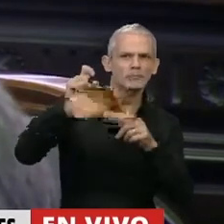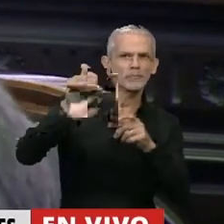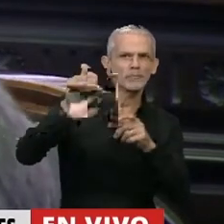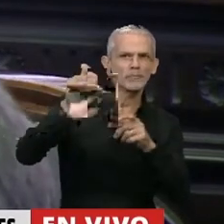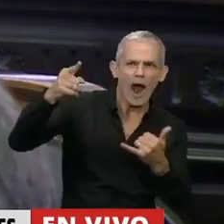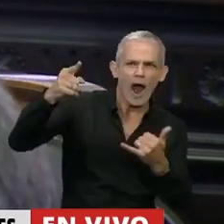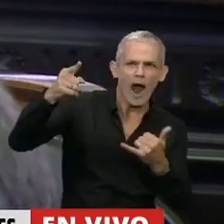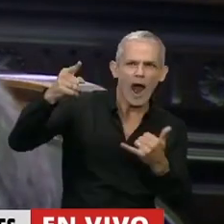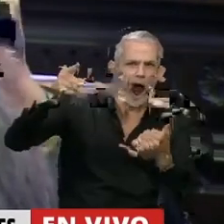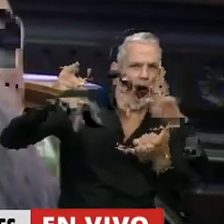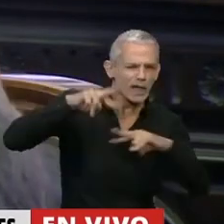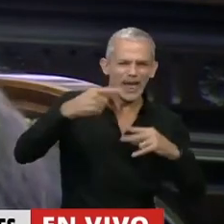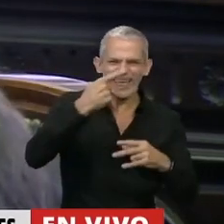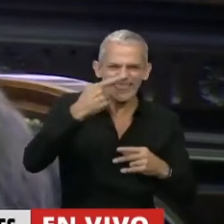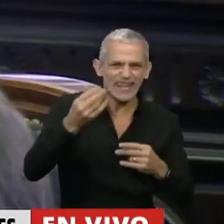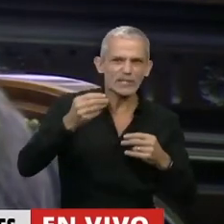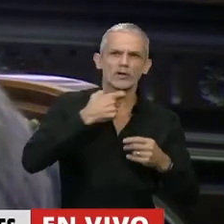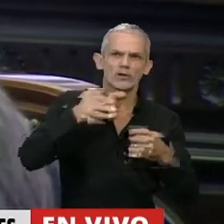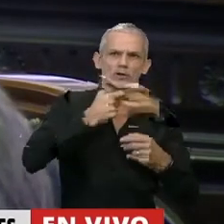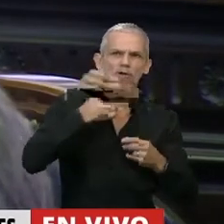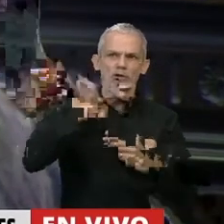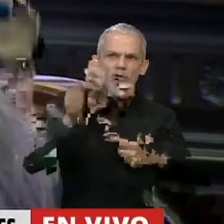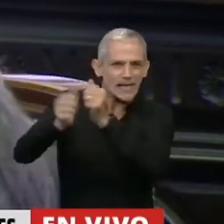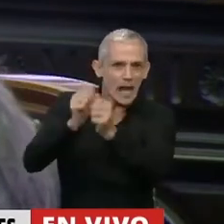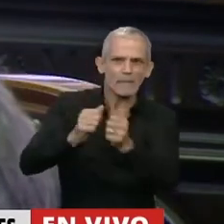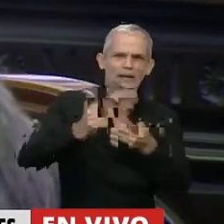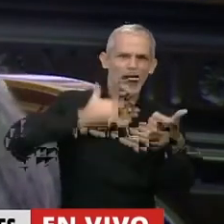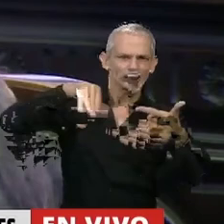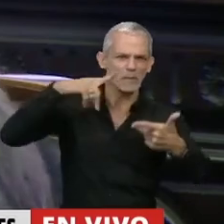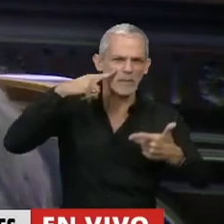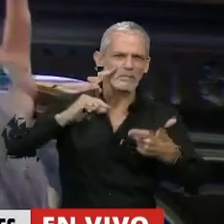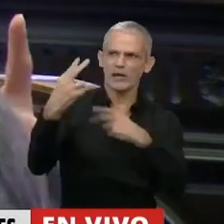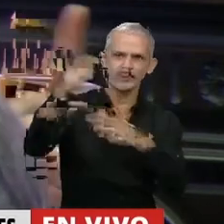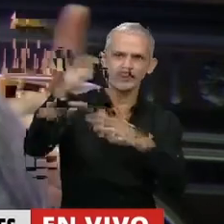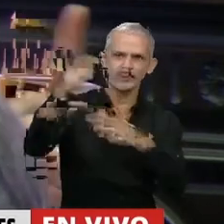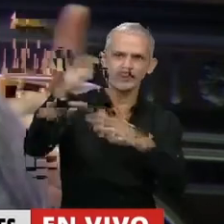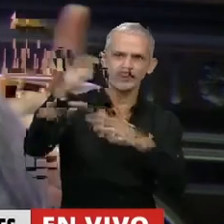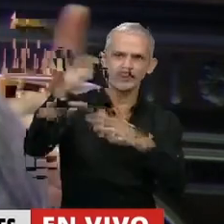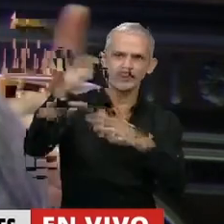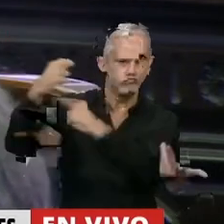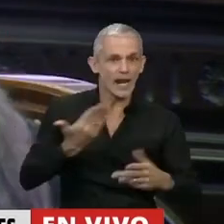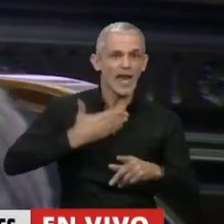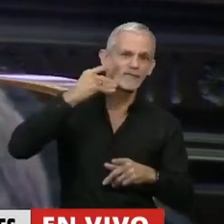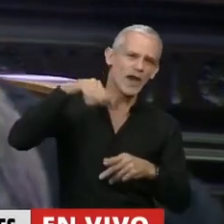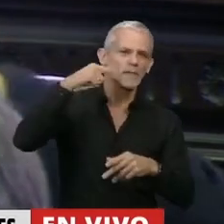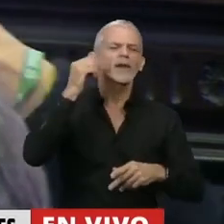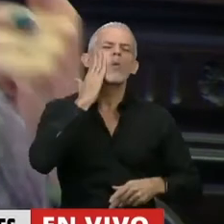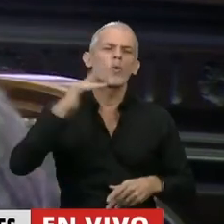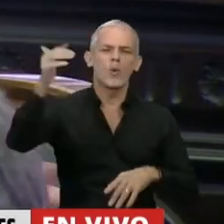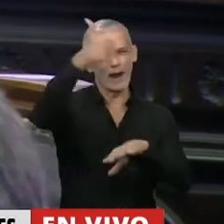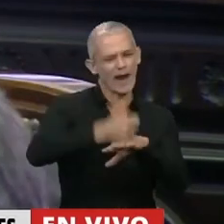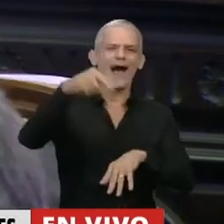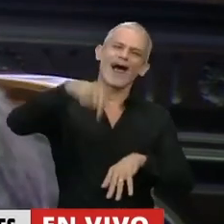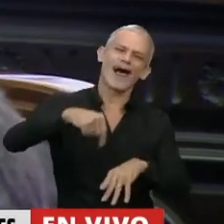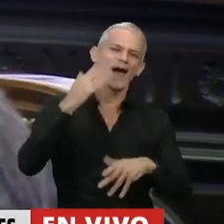especuladores, a los black rock y compañía, al FMI que no vino ni más humanitario ni más